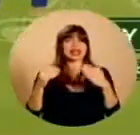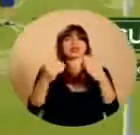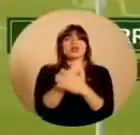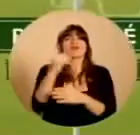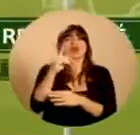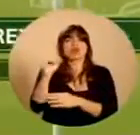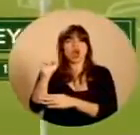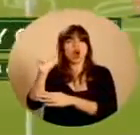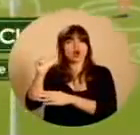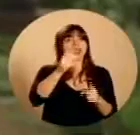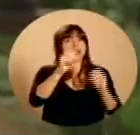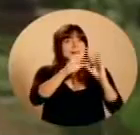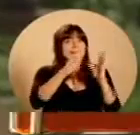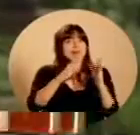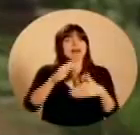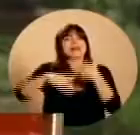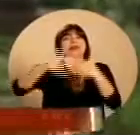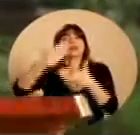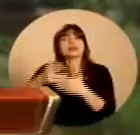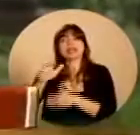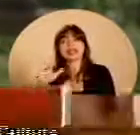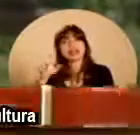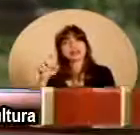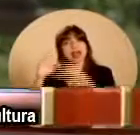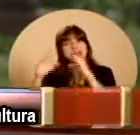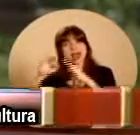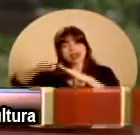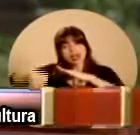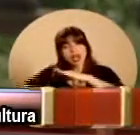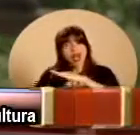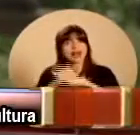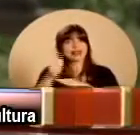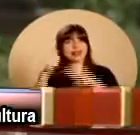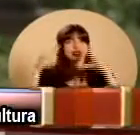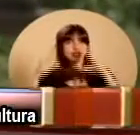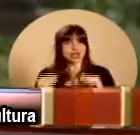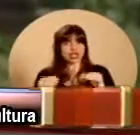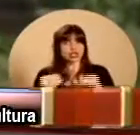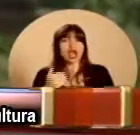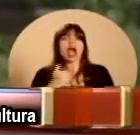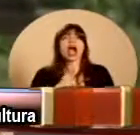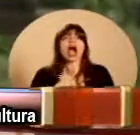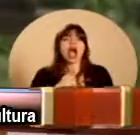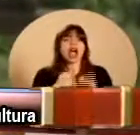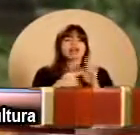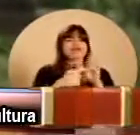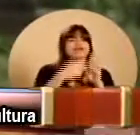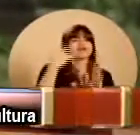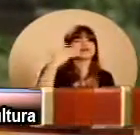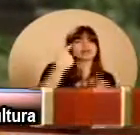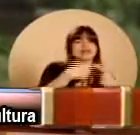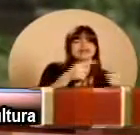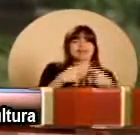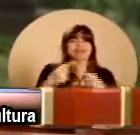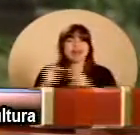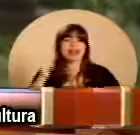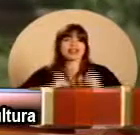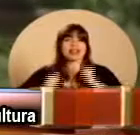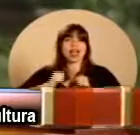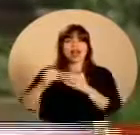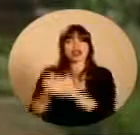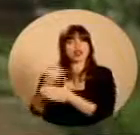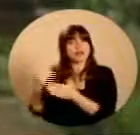cuando está fresco de 8 a 10 de la mañana y luego de las 3 y media de la tarde hasta las 10 de la noche. Tendremos ensambles y bandas musicales,